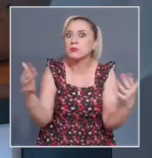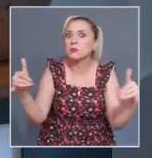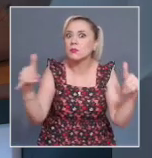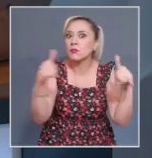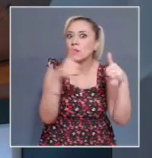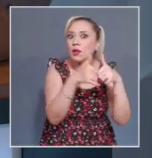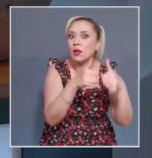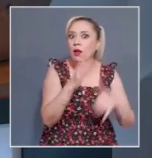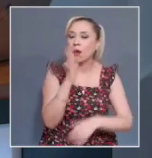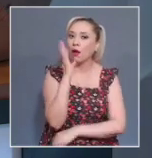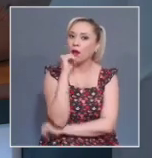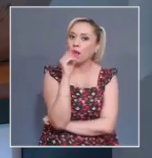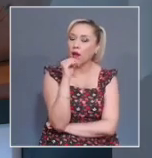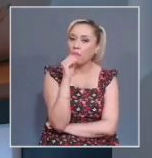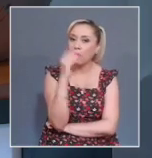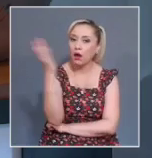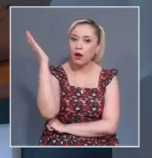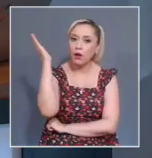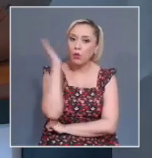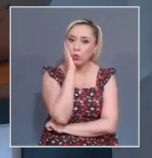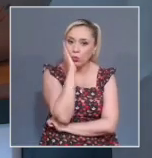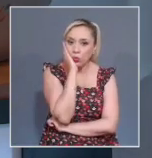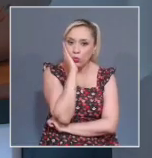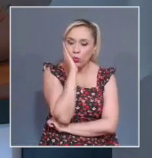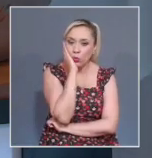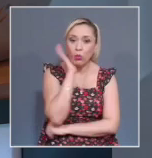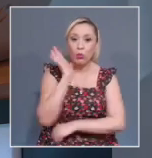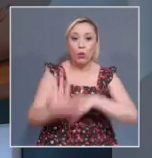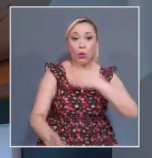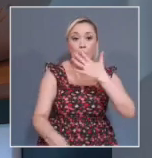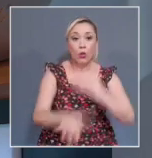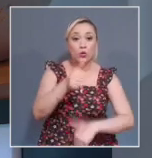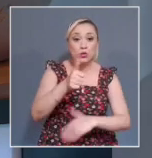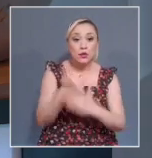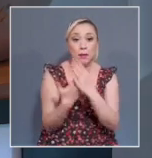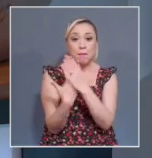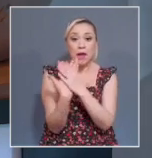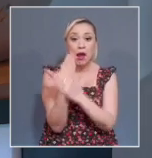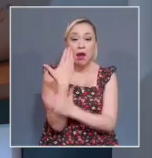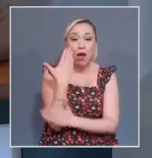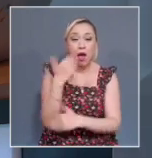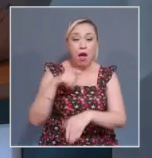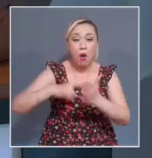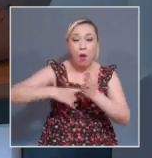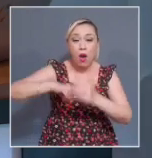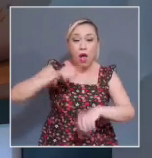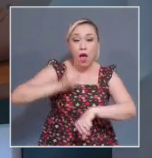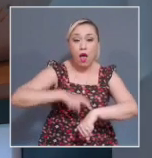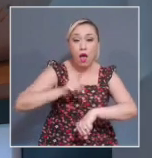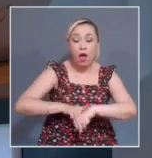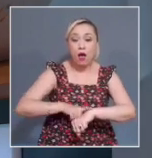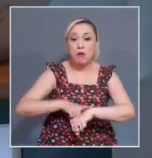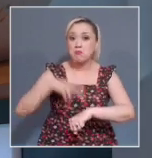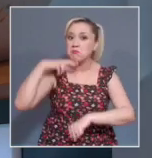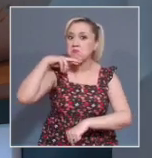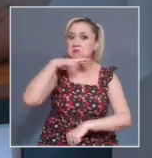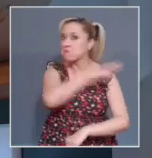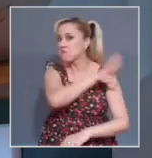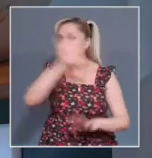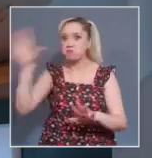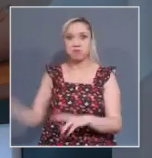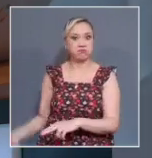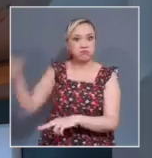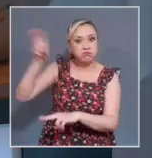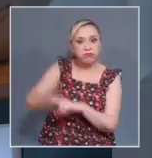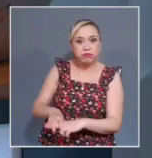Alrededor de las 11 de la mañana, se indica, se tuvo conocimiento que fue trasladada vía terrestre en camioneta a Veracruz,